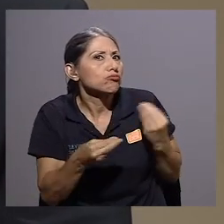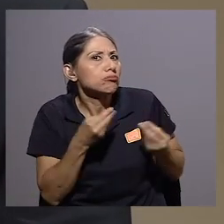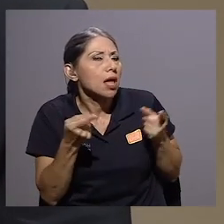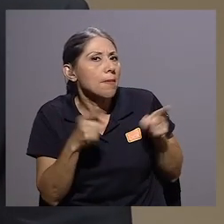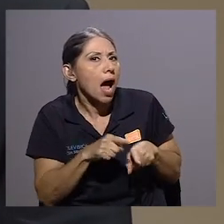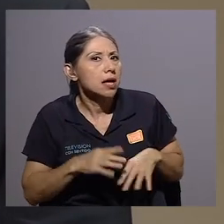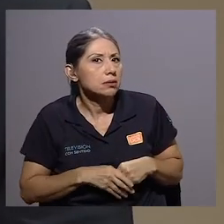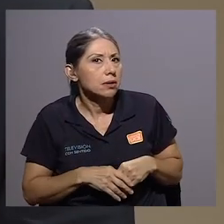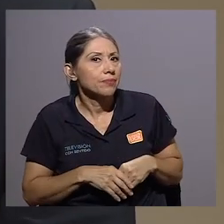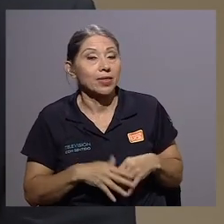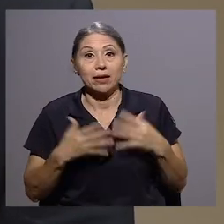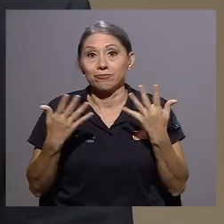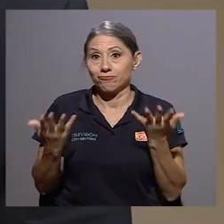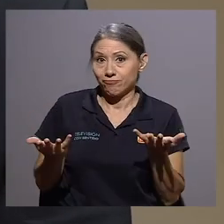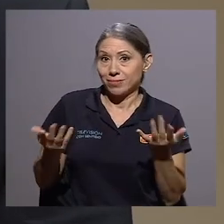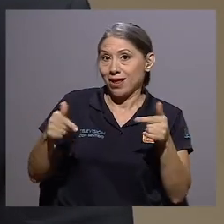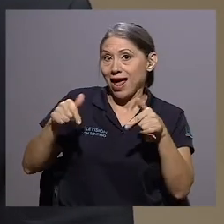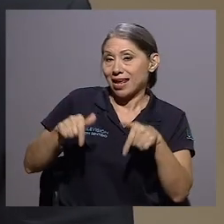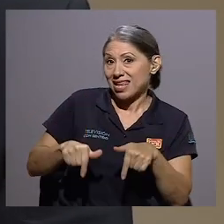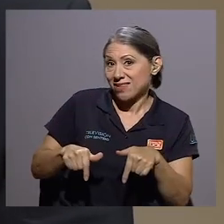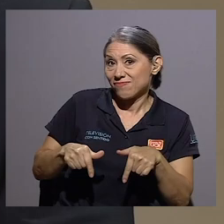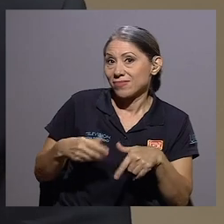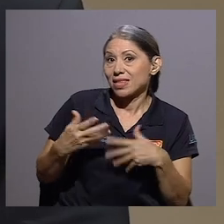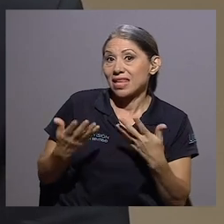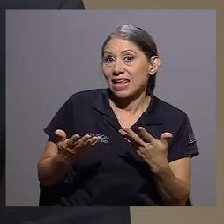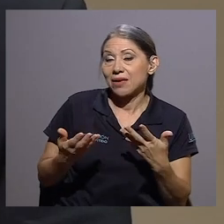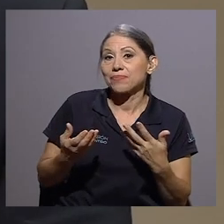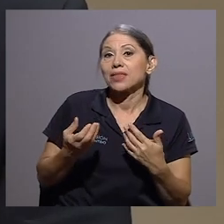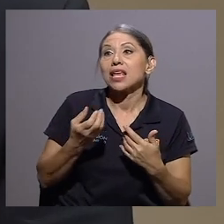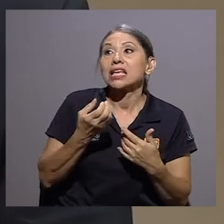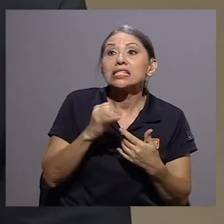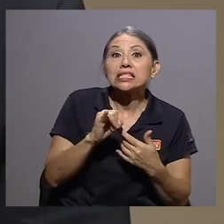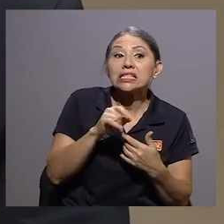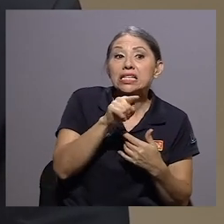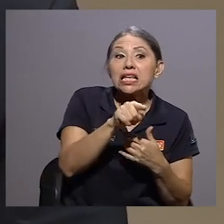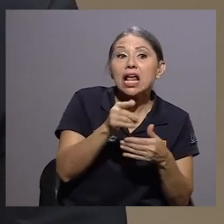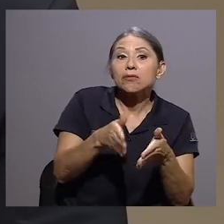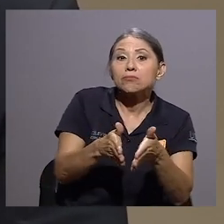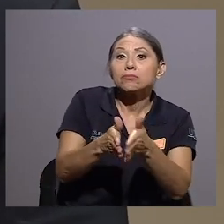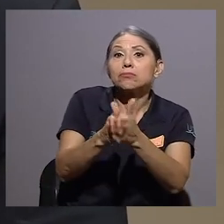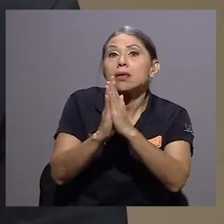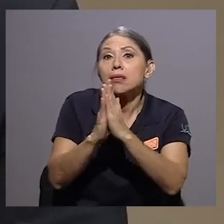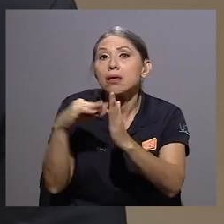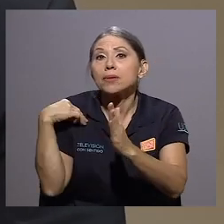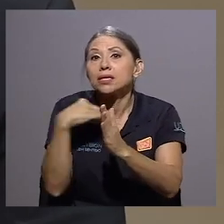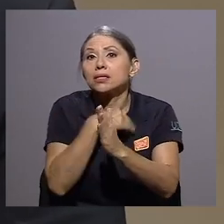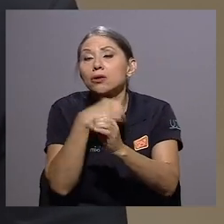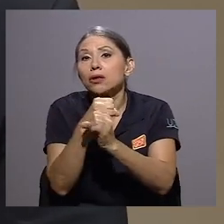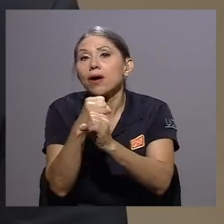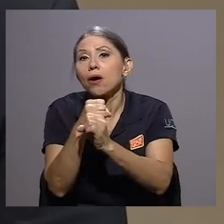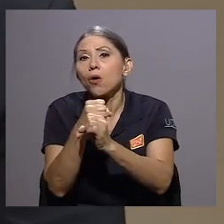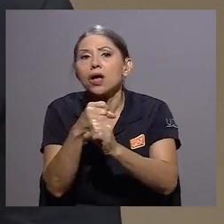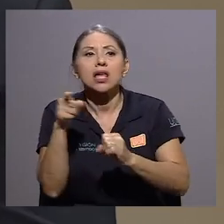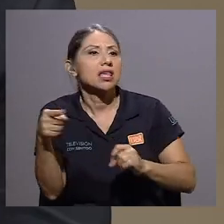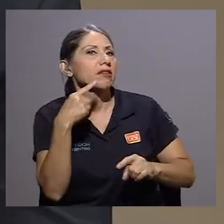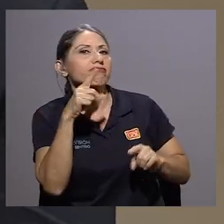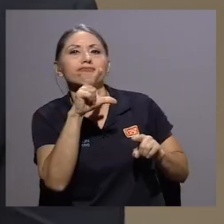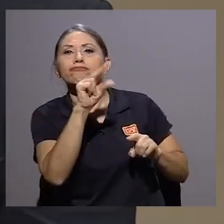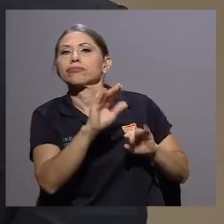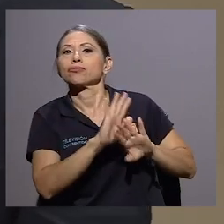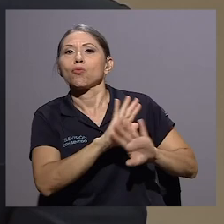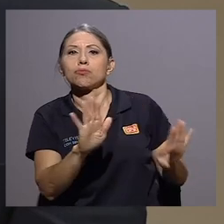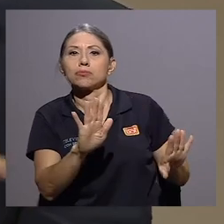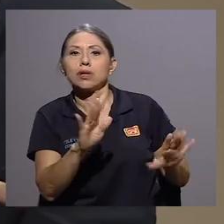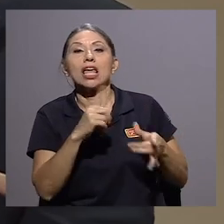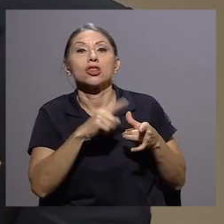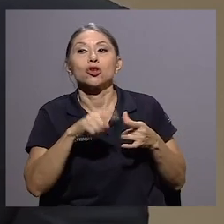es a la solicitud un rechazo y el Ministerio de Trabajo además va a ordenar para que se